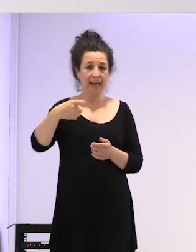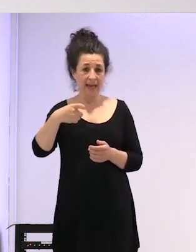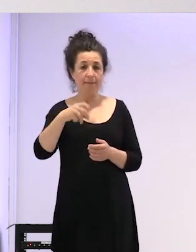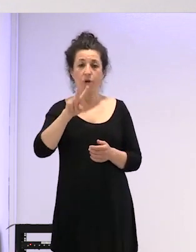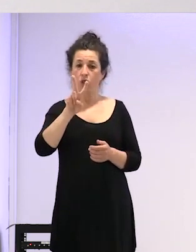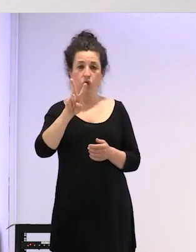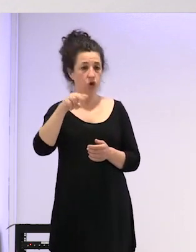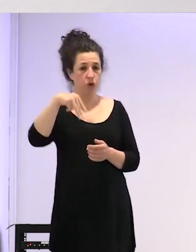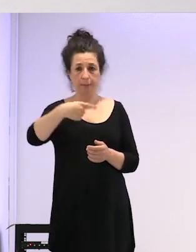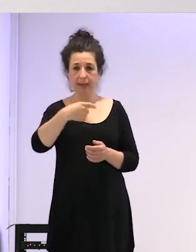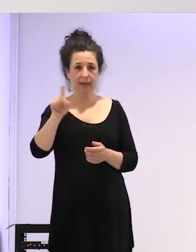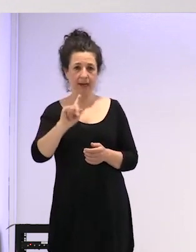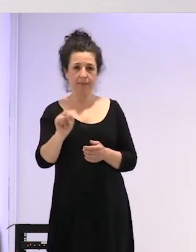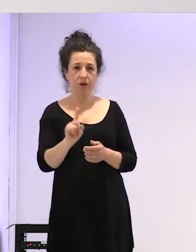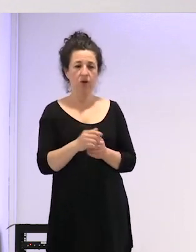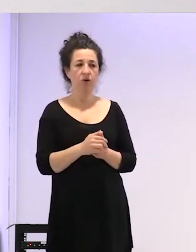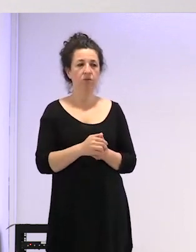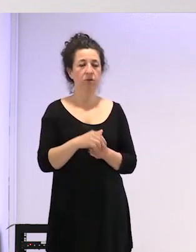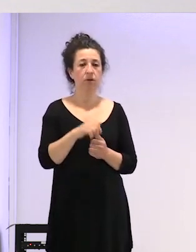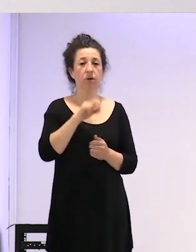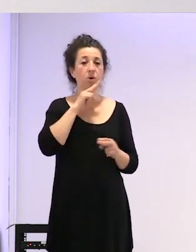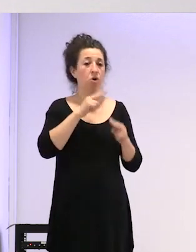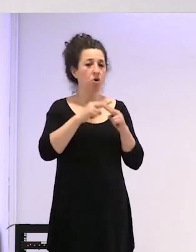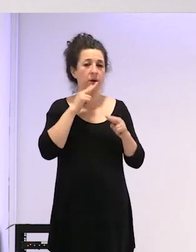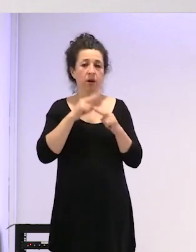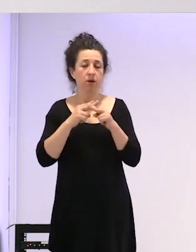que es el duofeme y el antivelle